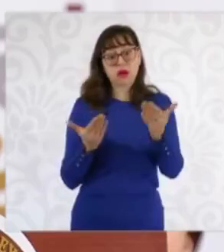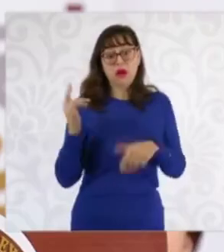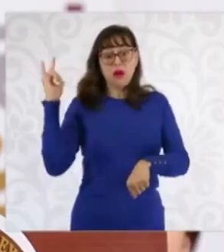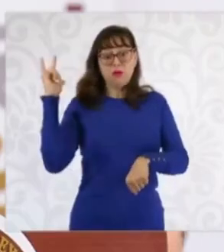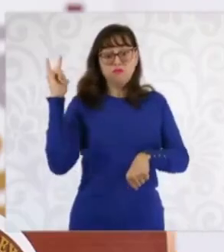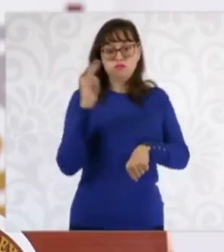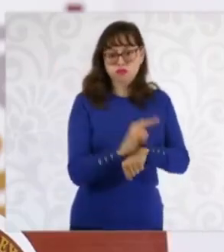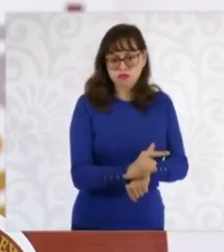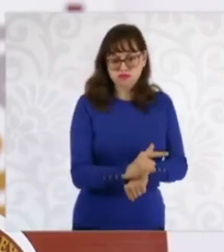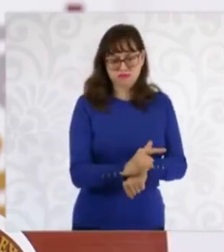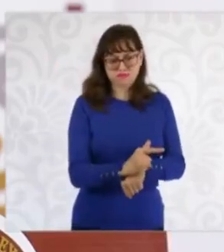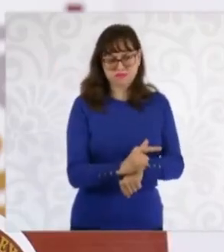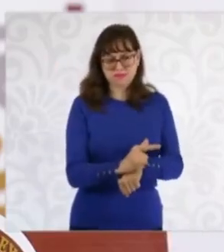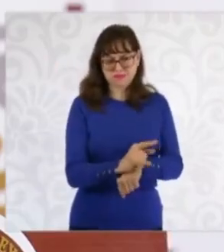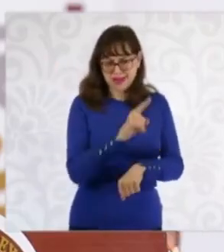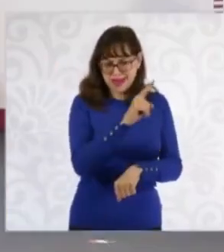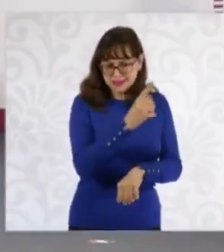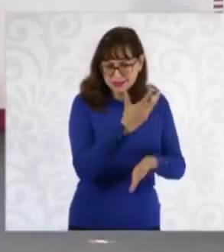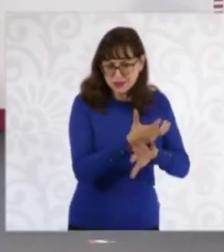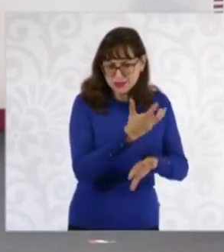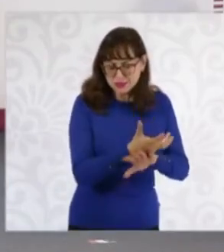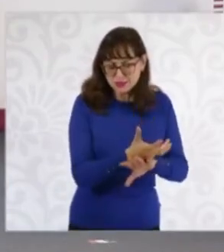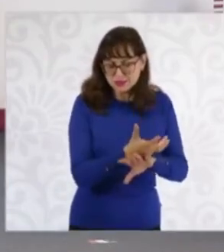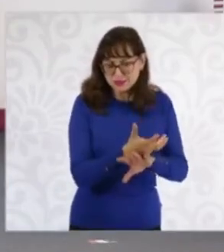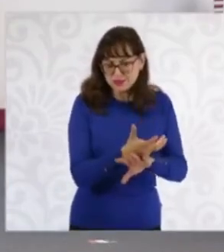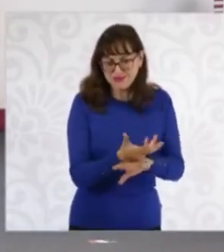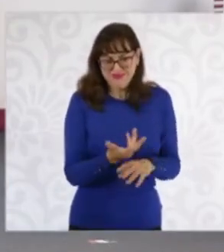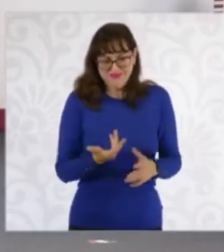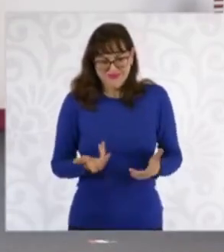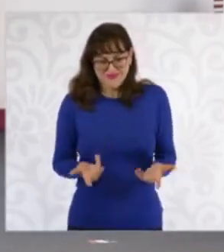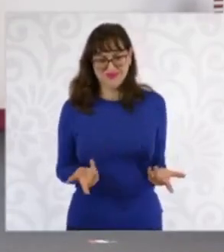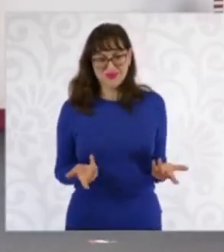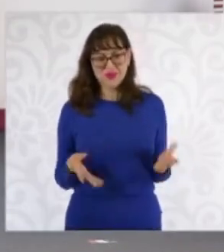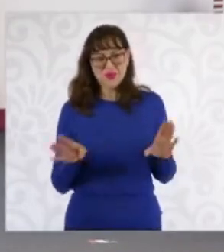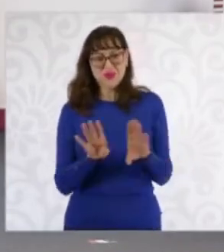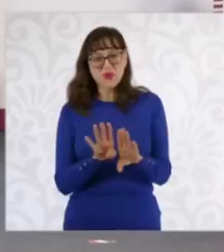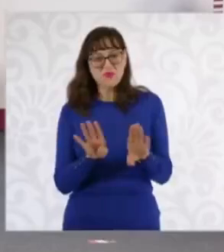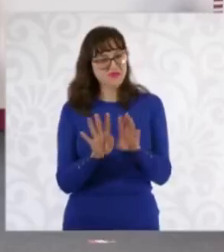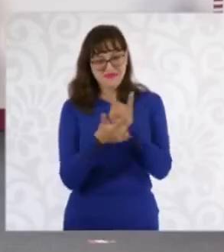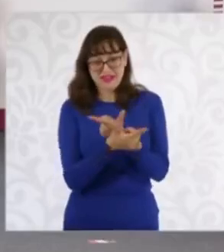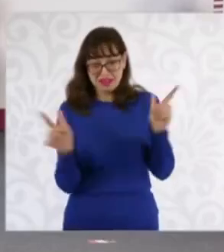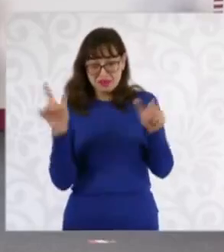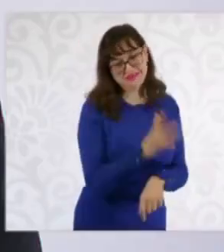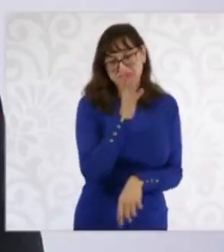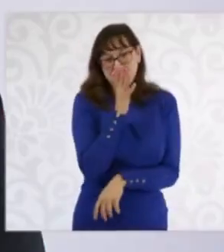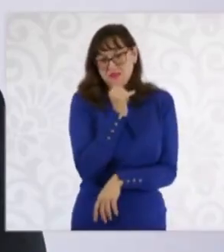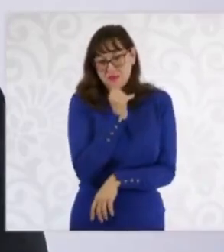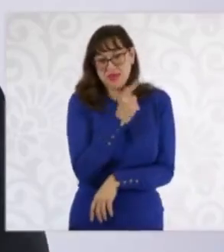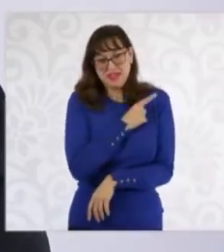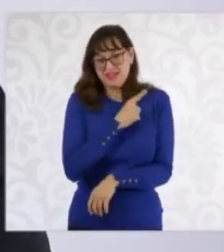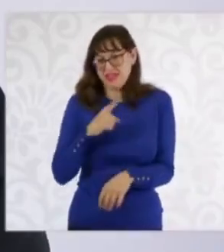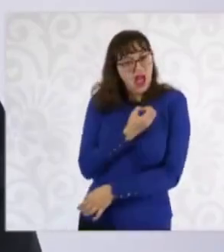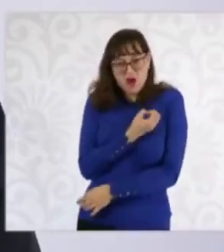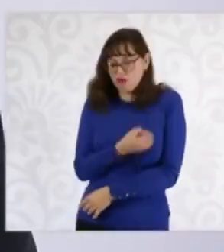La entrada de cualquier avión y de cualquier persona están reglamentadas de acuerdo con la ley norteamericana y se